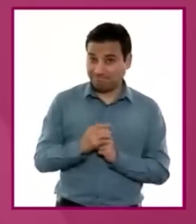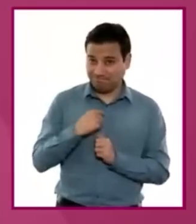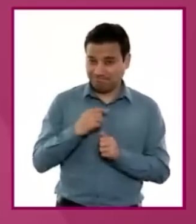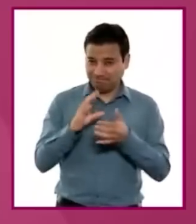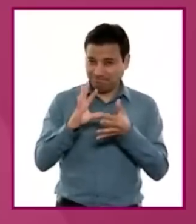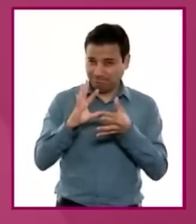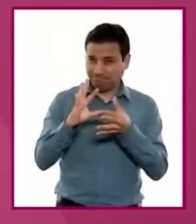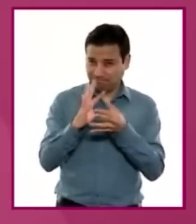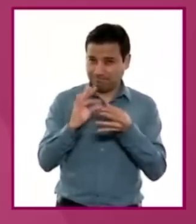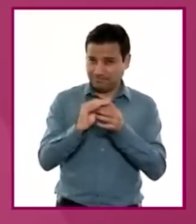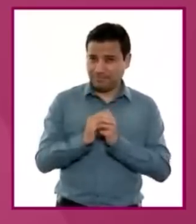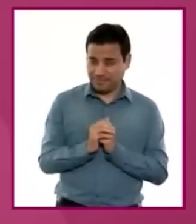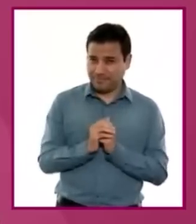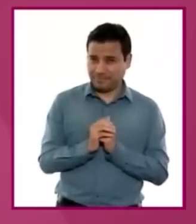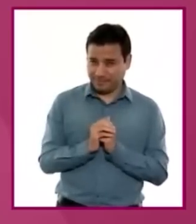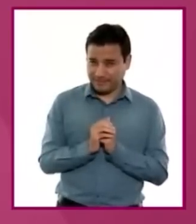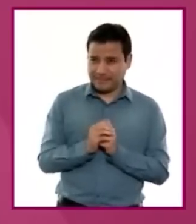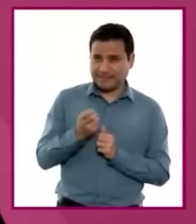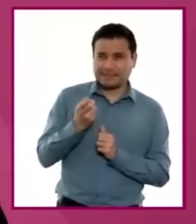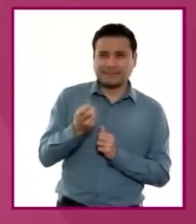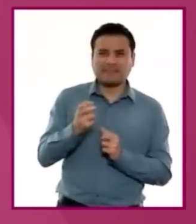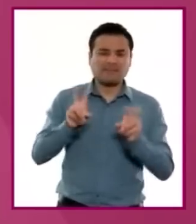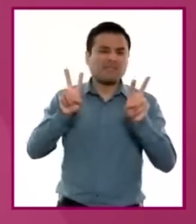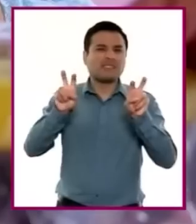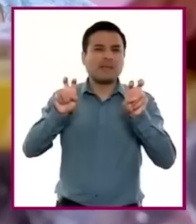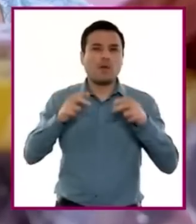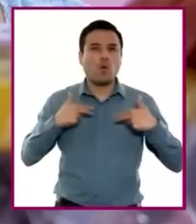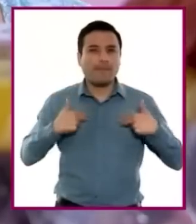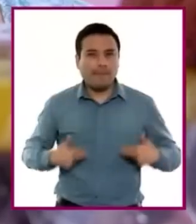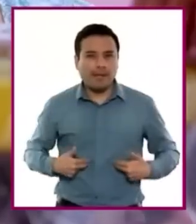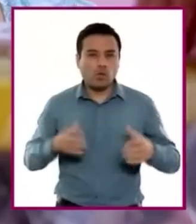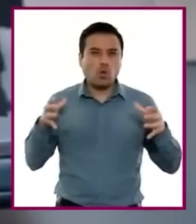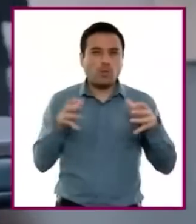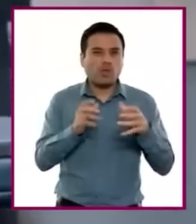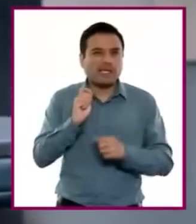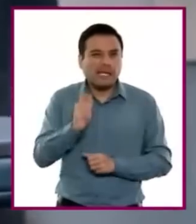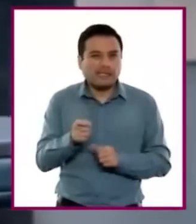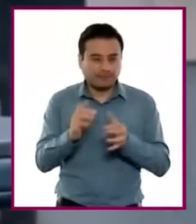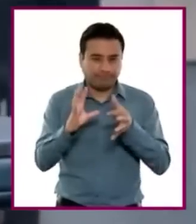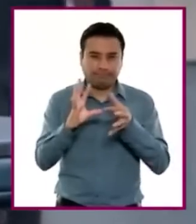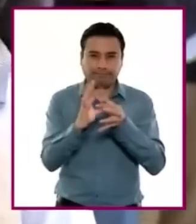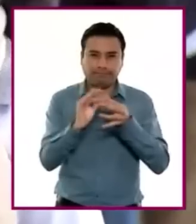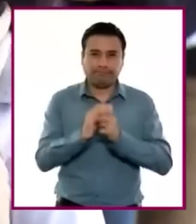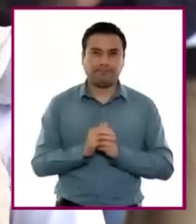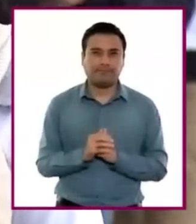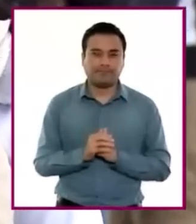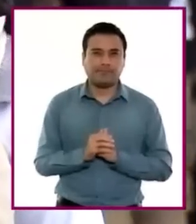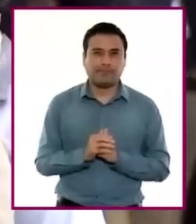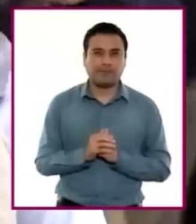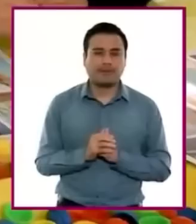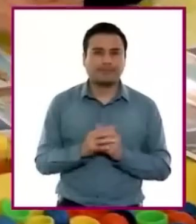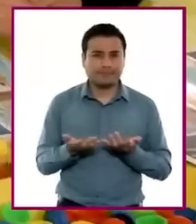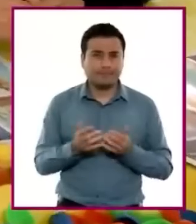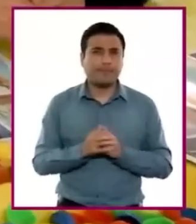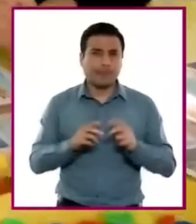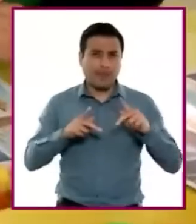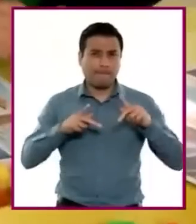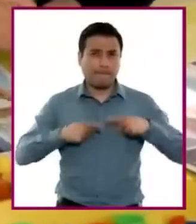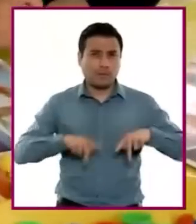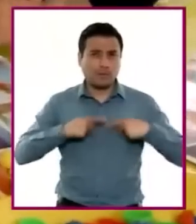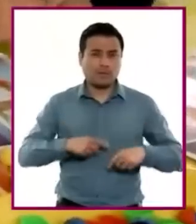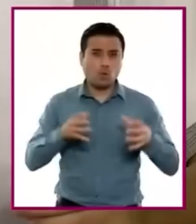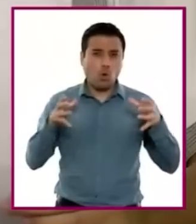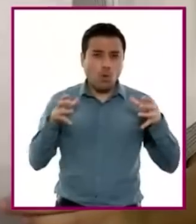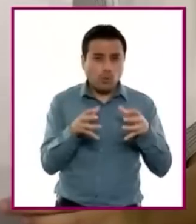distinguen este campo formativo de lo humano y lo comunitario. En este campo se reconoce al ser humano interactuando con su comunidad